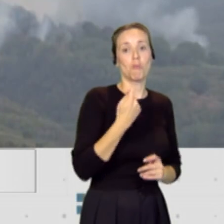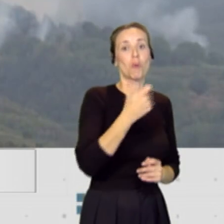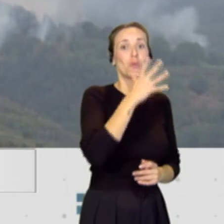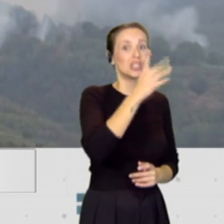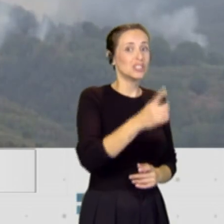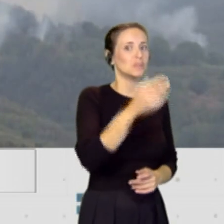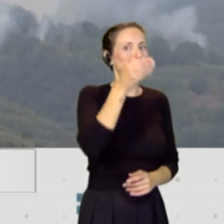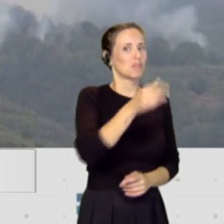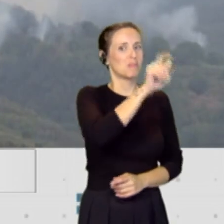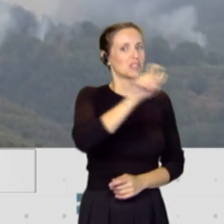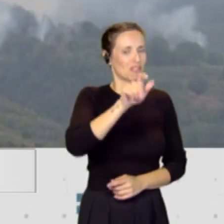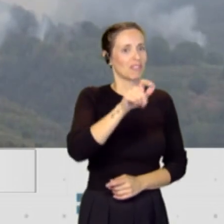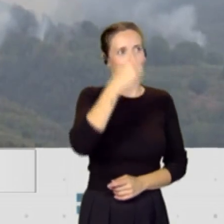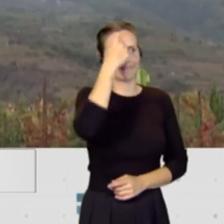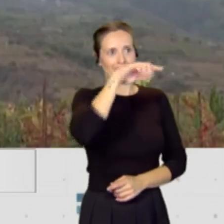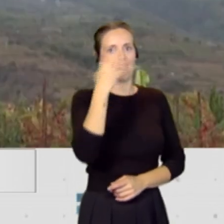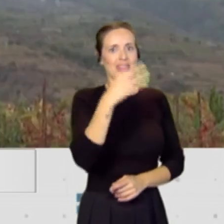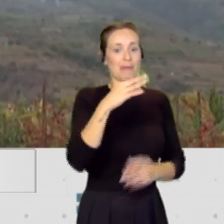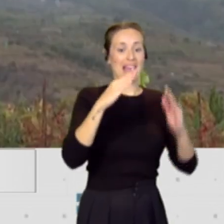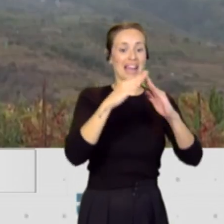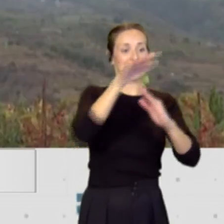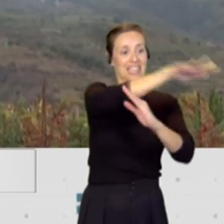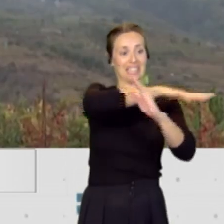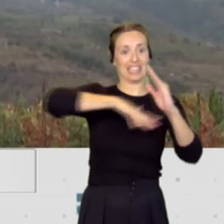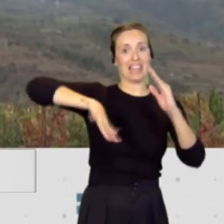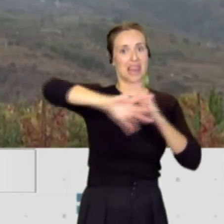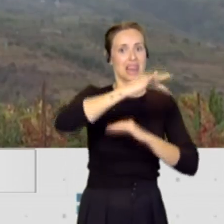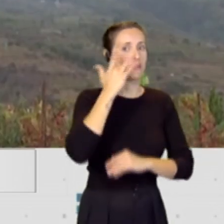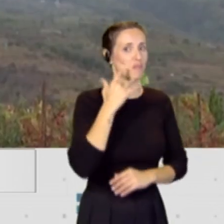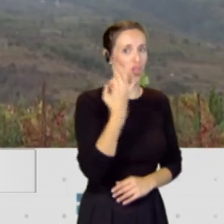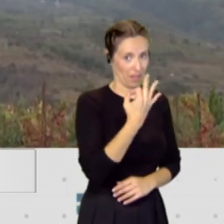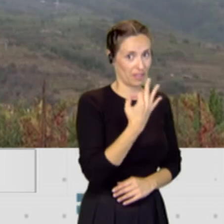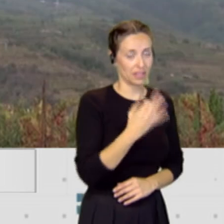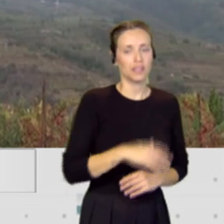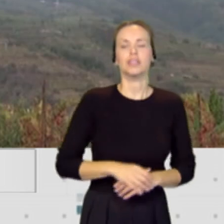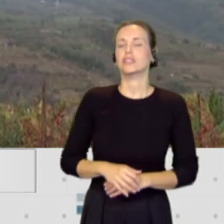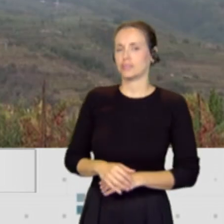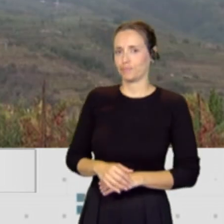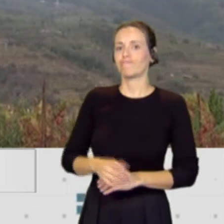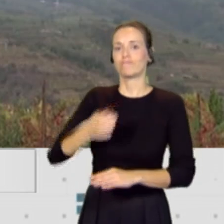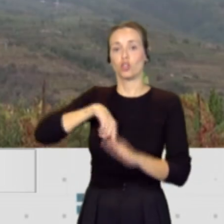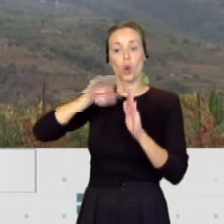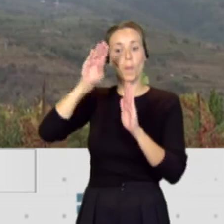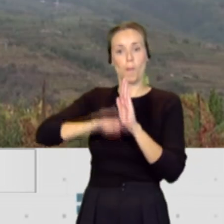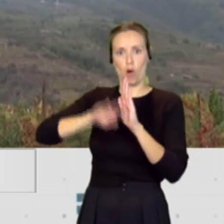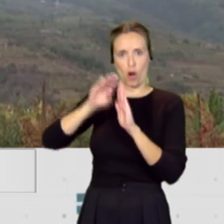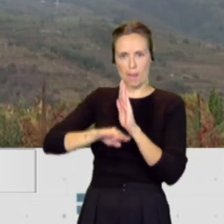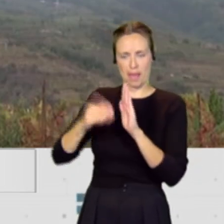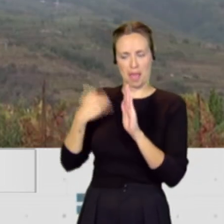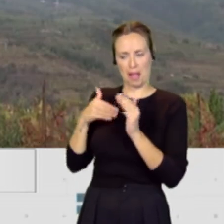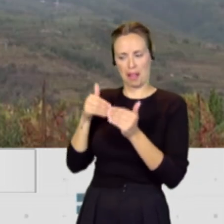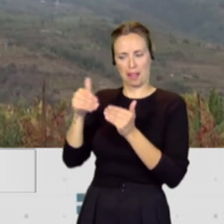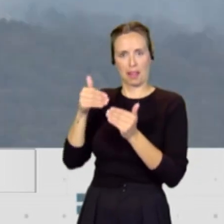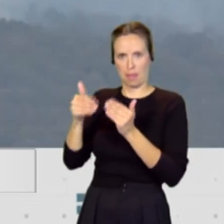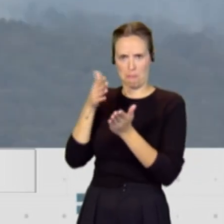ciudadanía sea consciente de las limpiezas de los alrededores de sus viviendas. Hemos estado, de hecho hemos sacado un programa que lo vamos a presentar